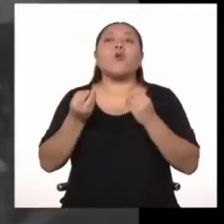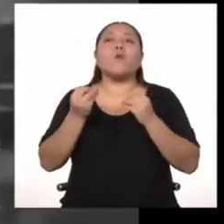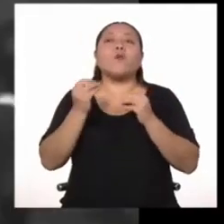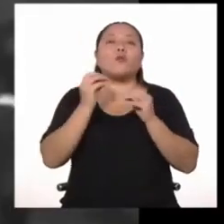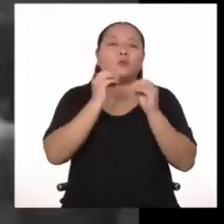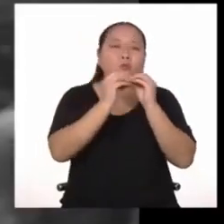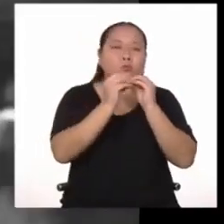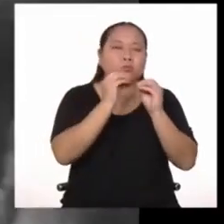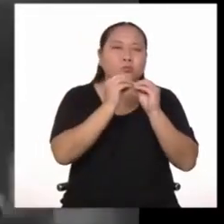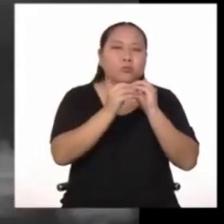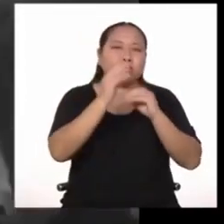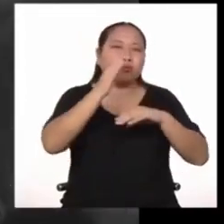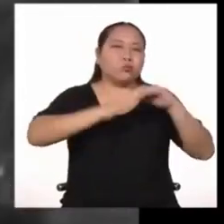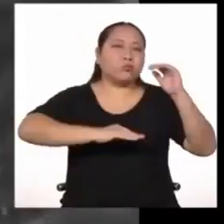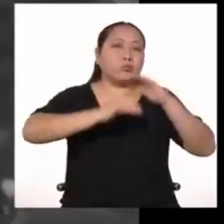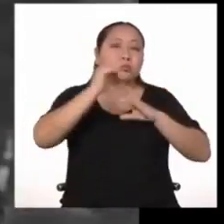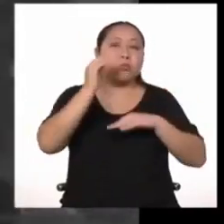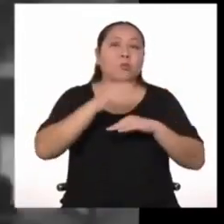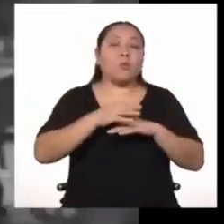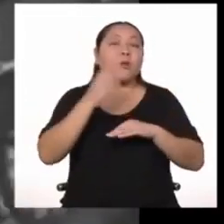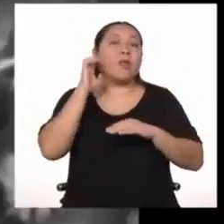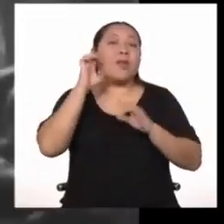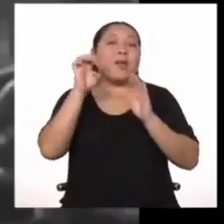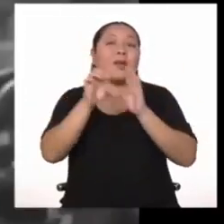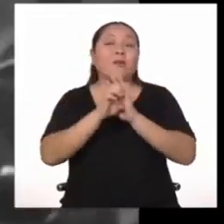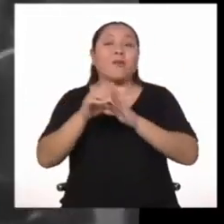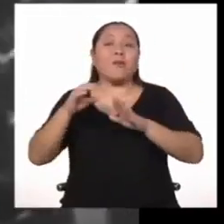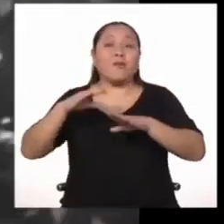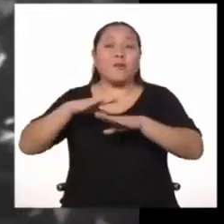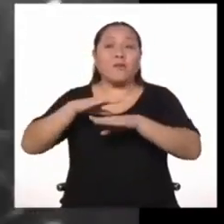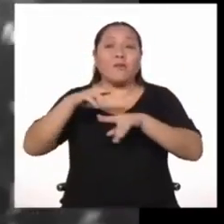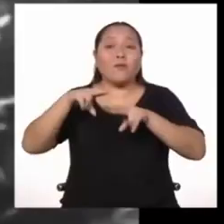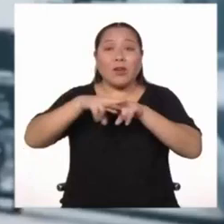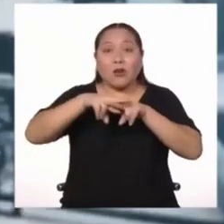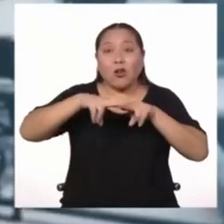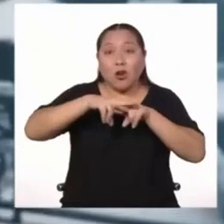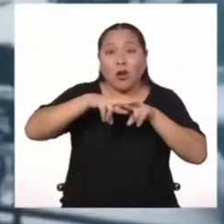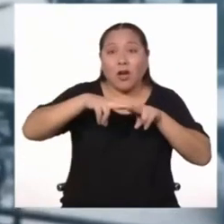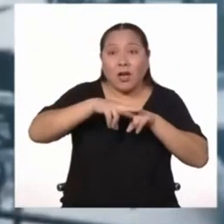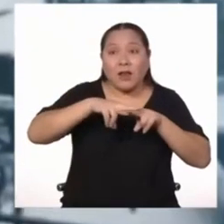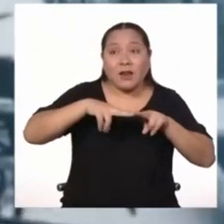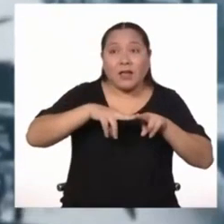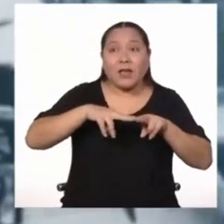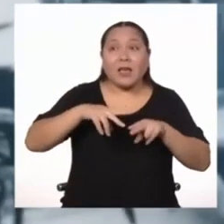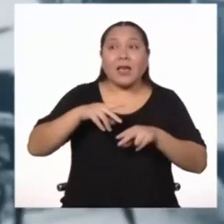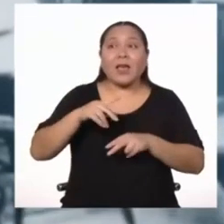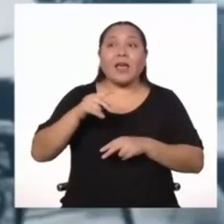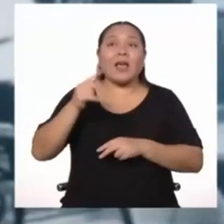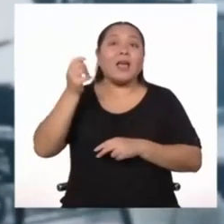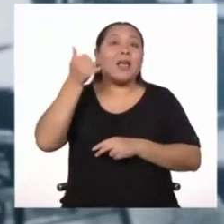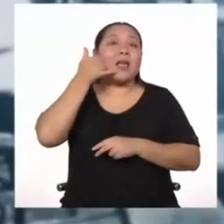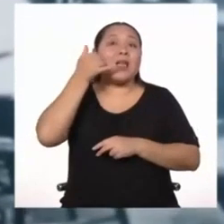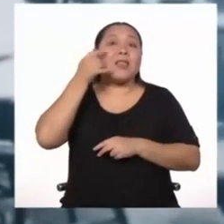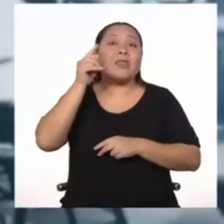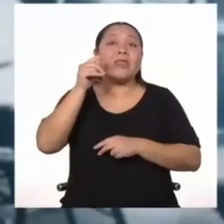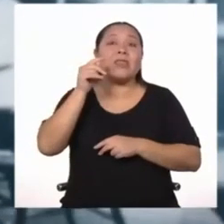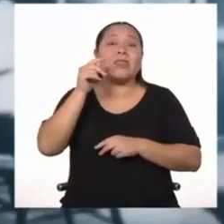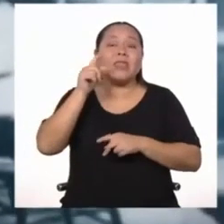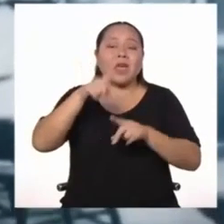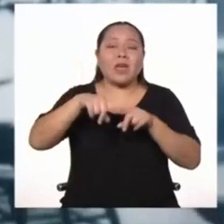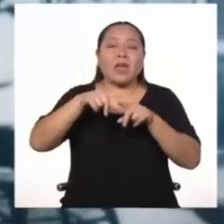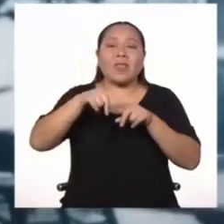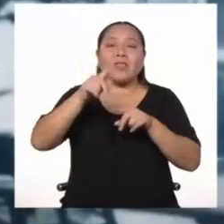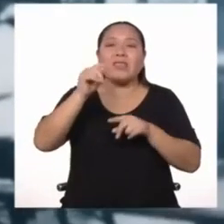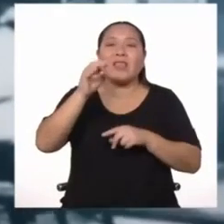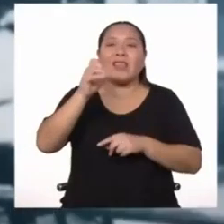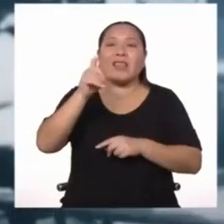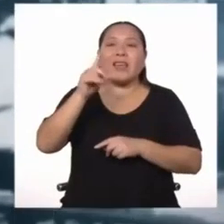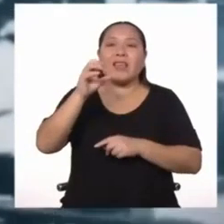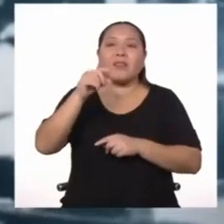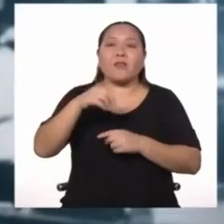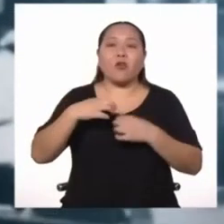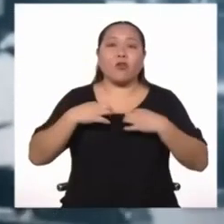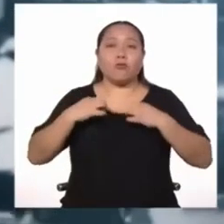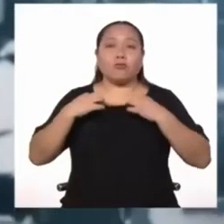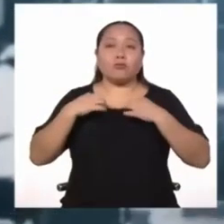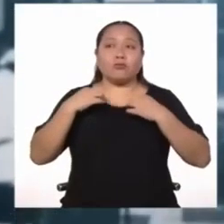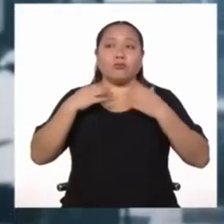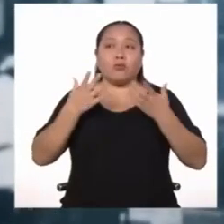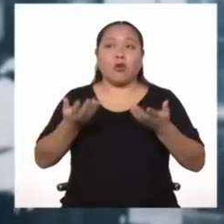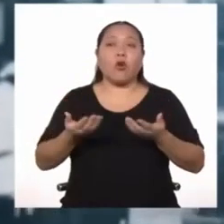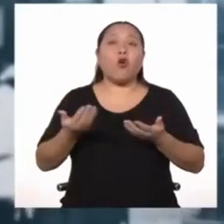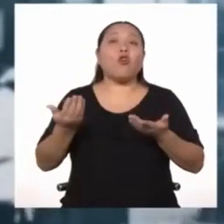es decir, el ferrocarril, el telégrafo, la industria textil, o servicios